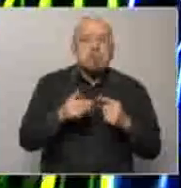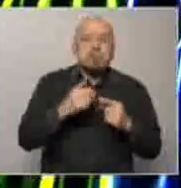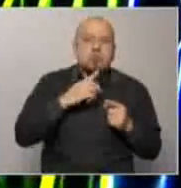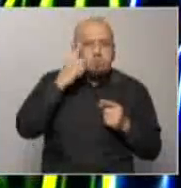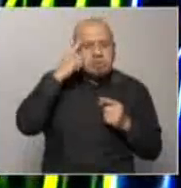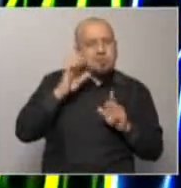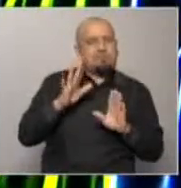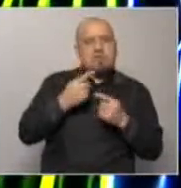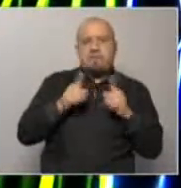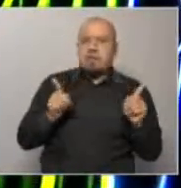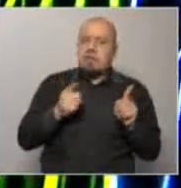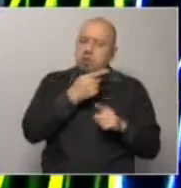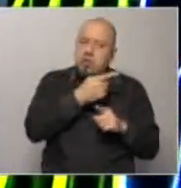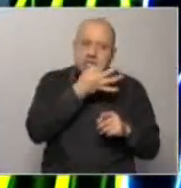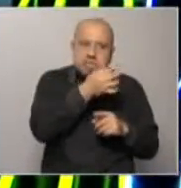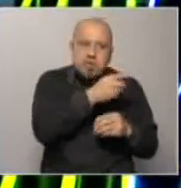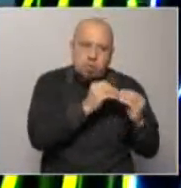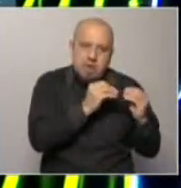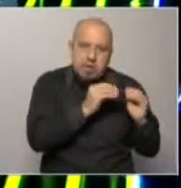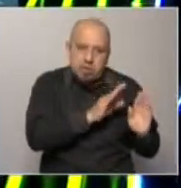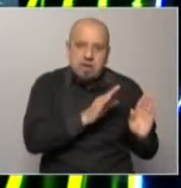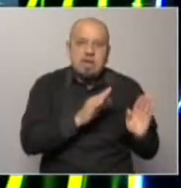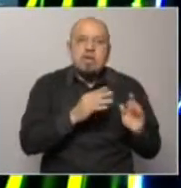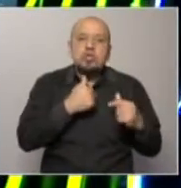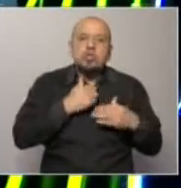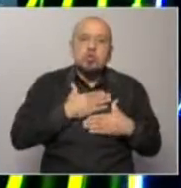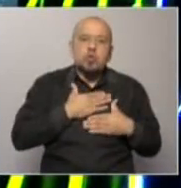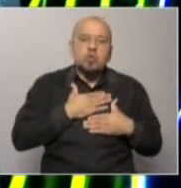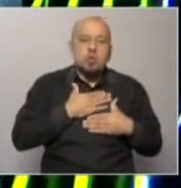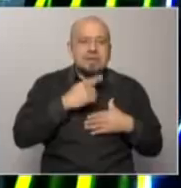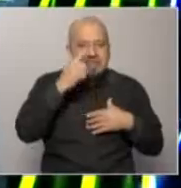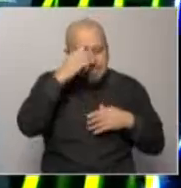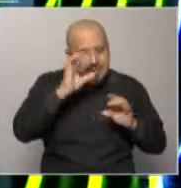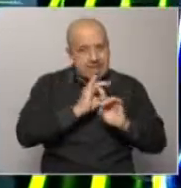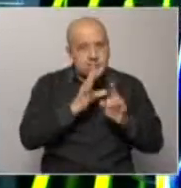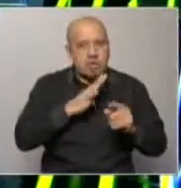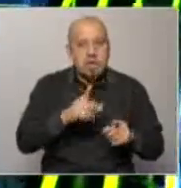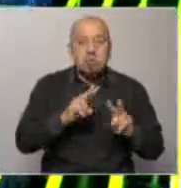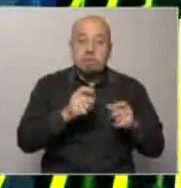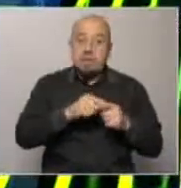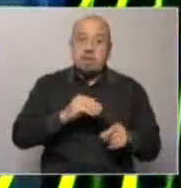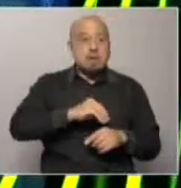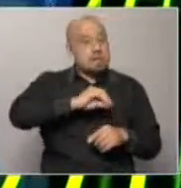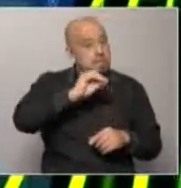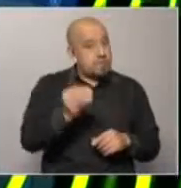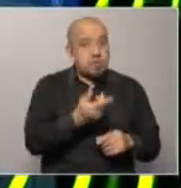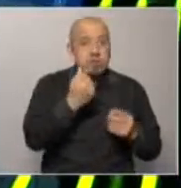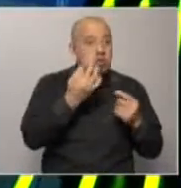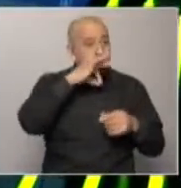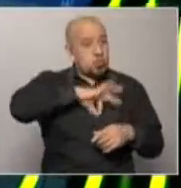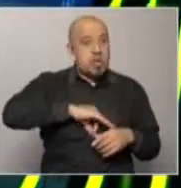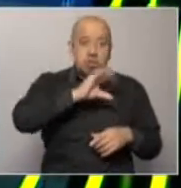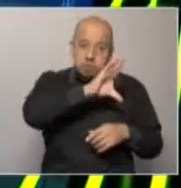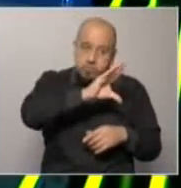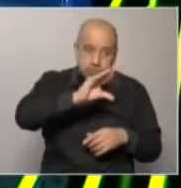Santiago que de lo poco que puede haber es claro que hay un tema que va a una pérdida salarial el año que viene me parece que eso es